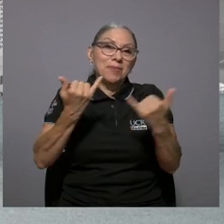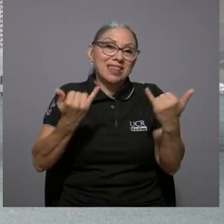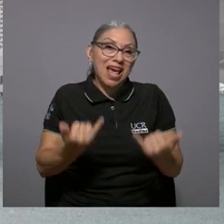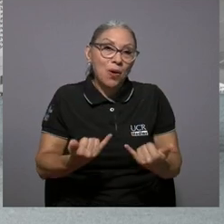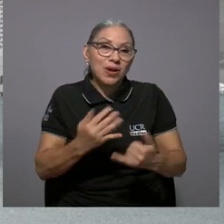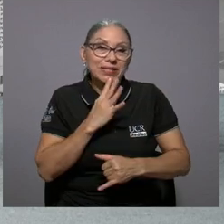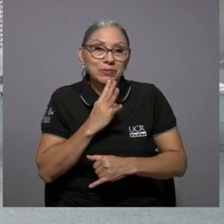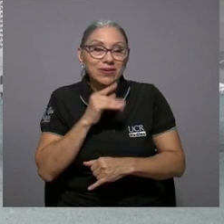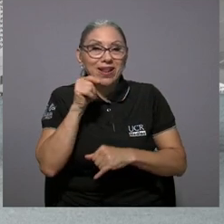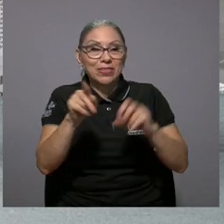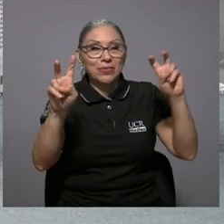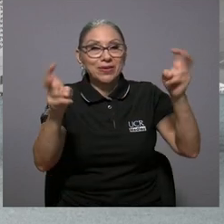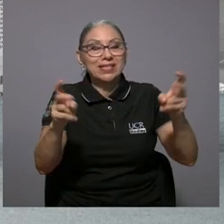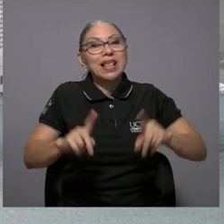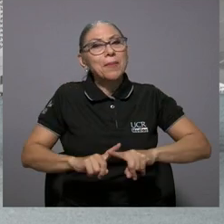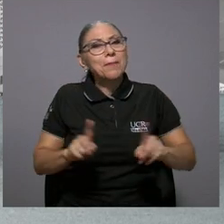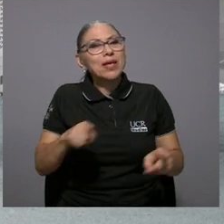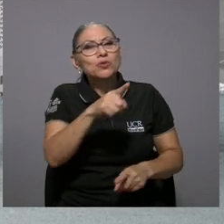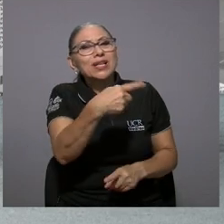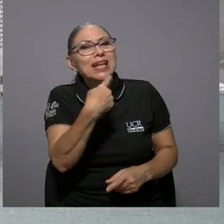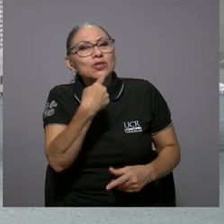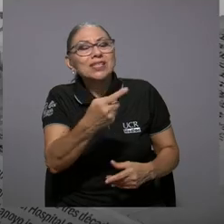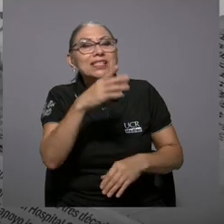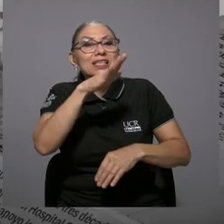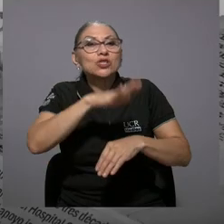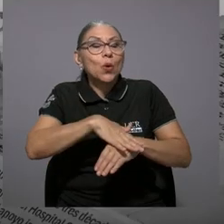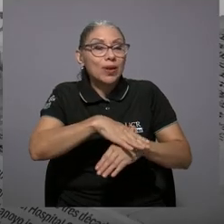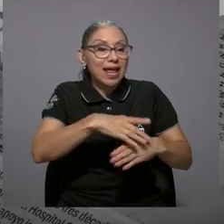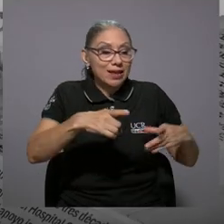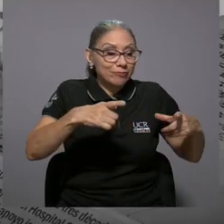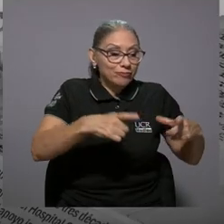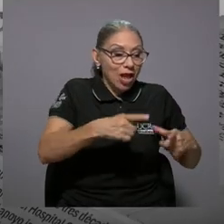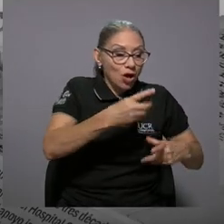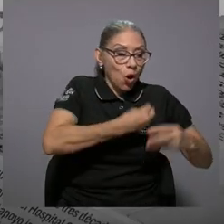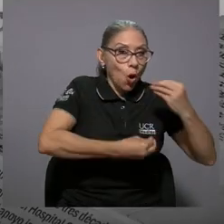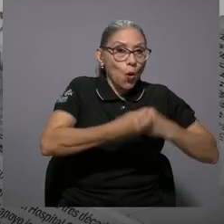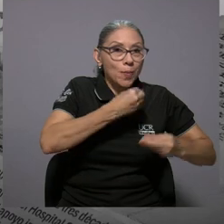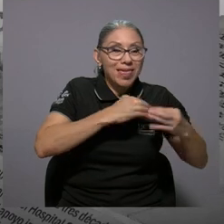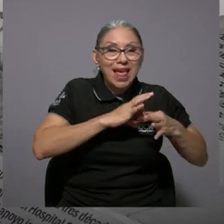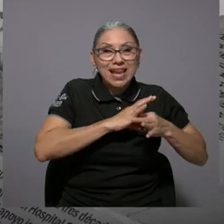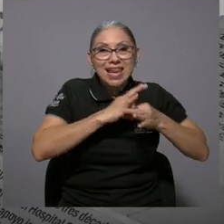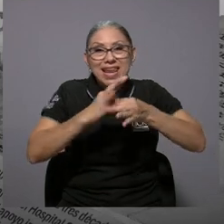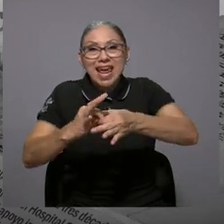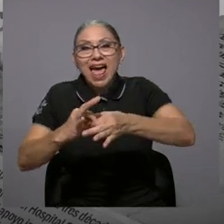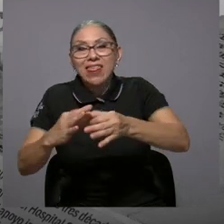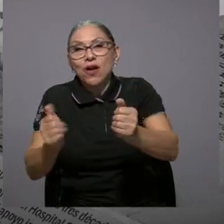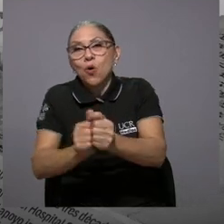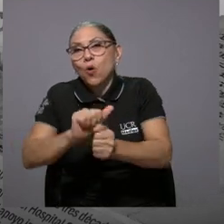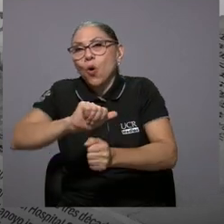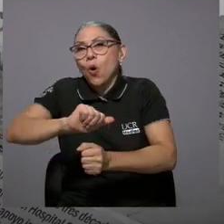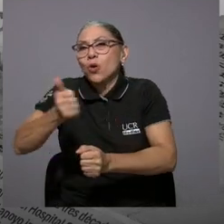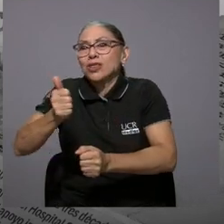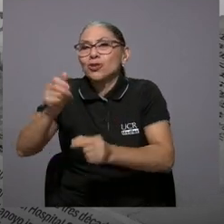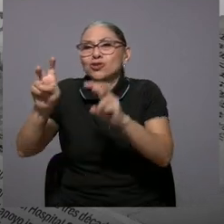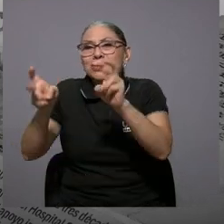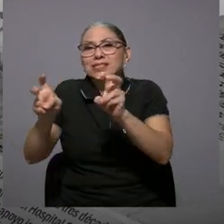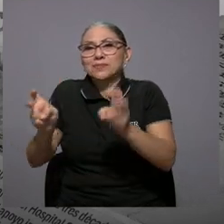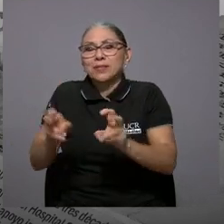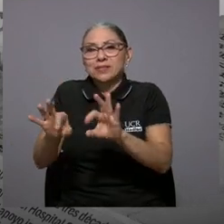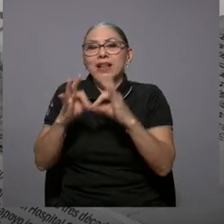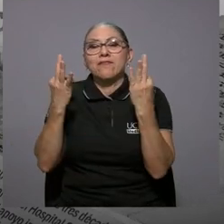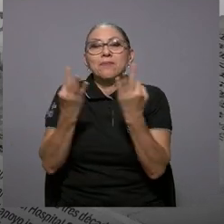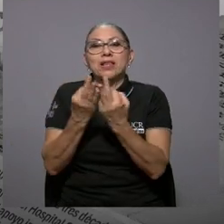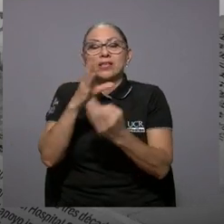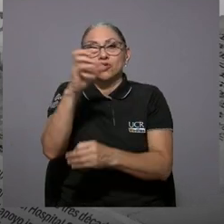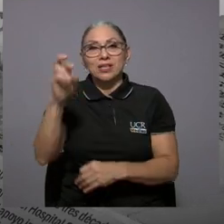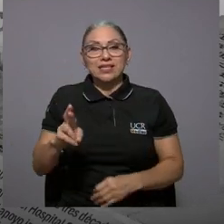nos lleva a ese tema ahora pero que nos dice usted de la comida ligada a todas esas